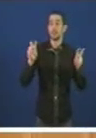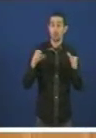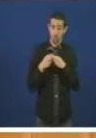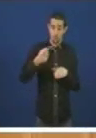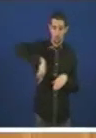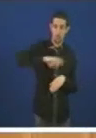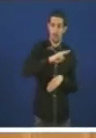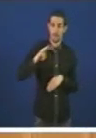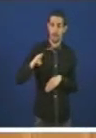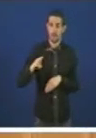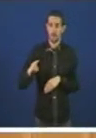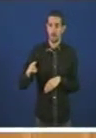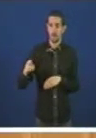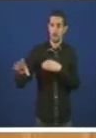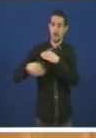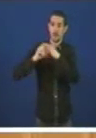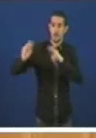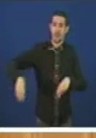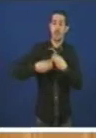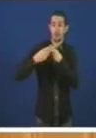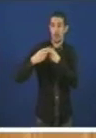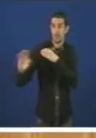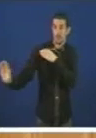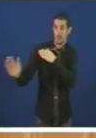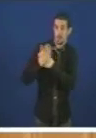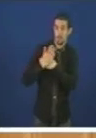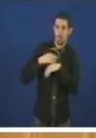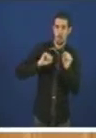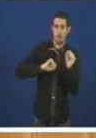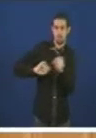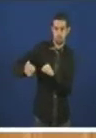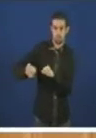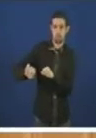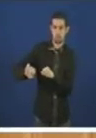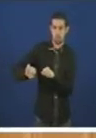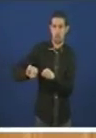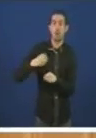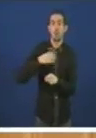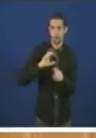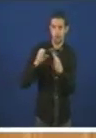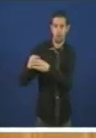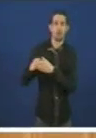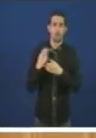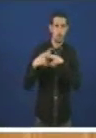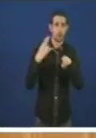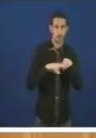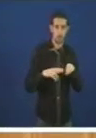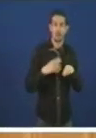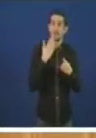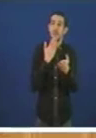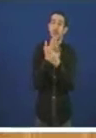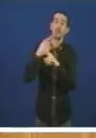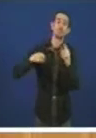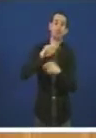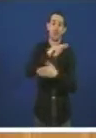presentou unha enmenda no convencemento de que pode ser aceptada por todas as forzas políticas na que se insta a Xunta de